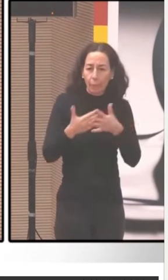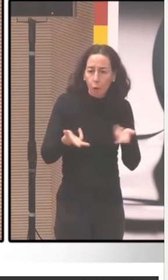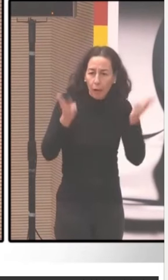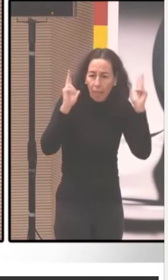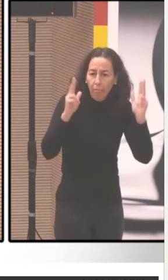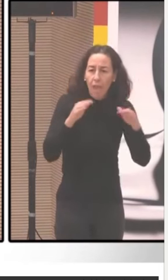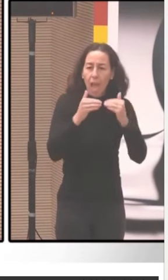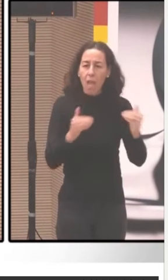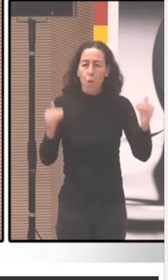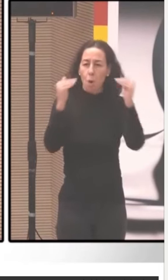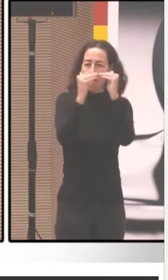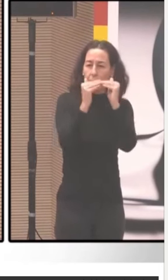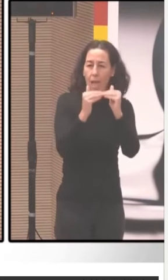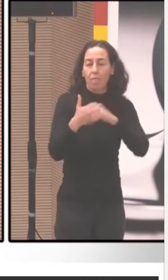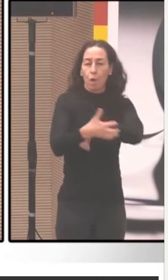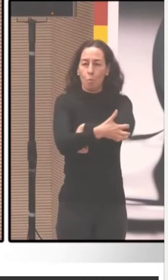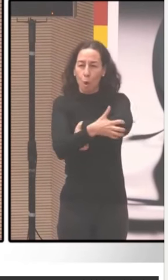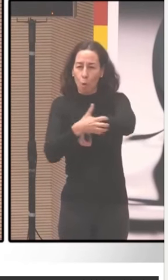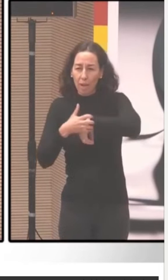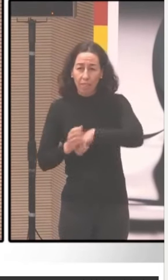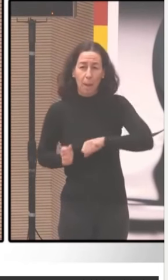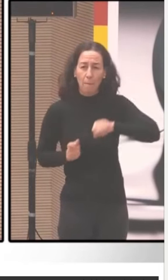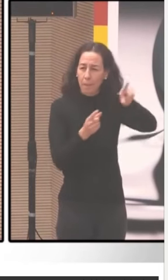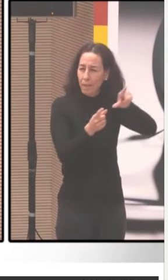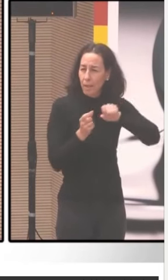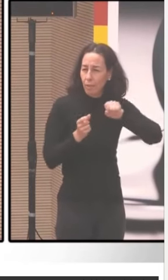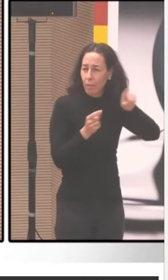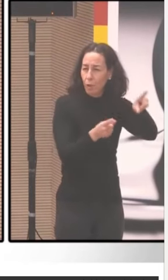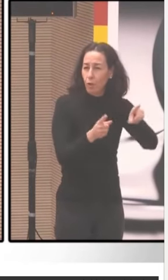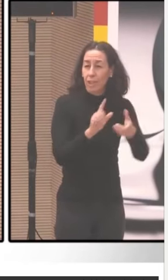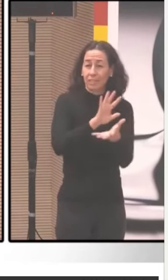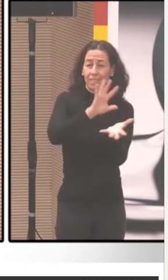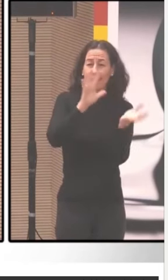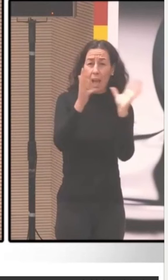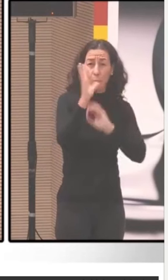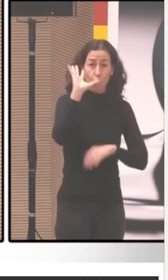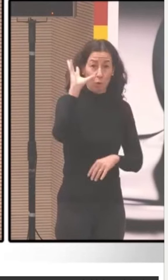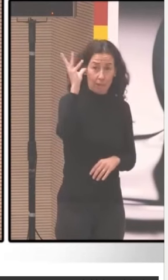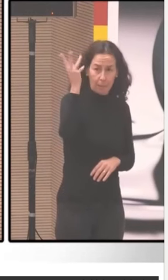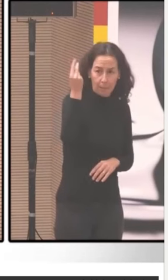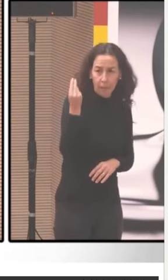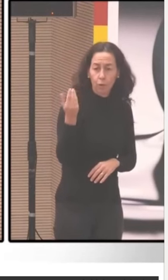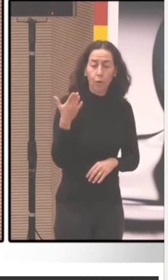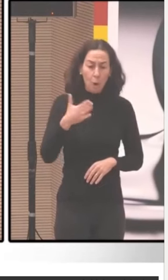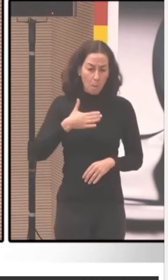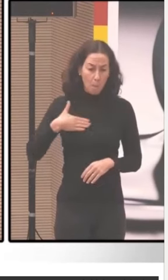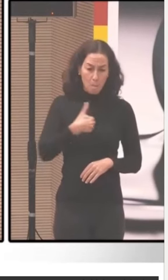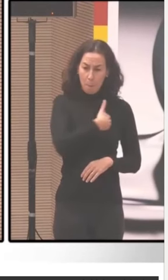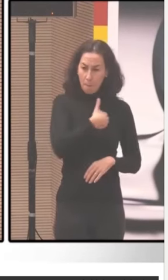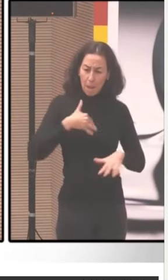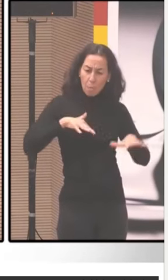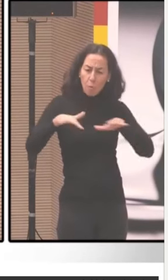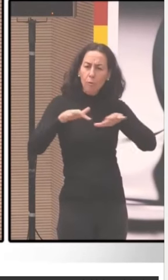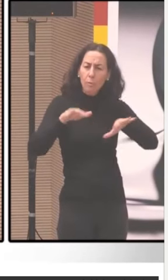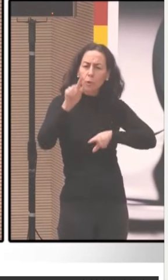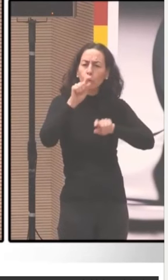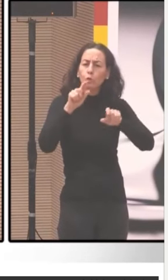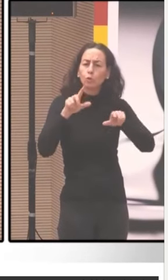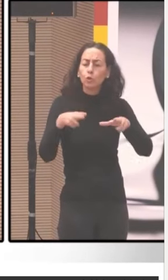el acceso a la educación, a la salud y a los distintos derechos básicos de las personas,